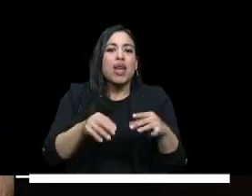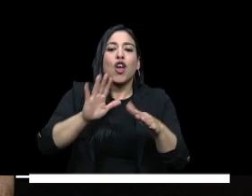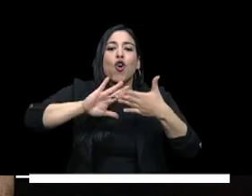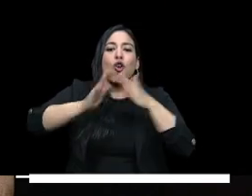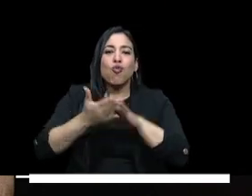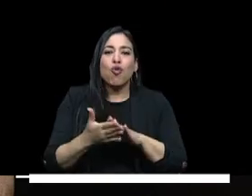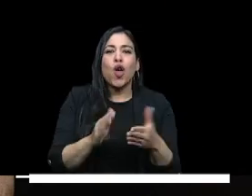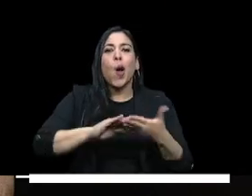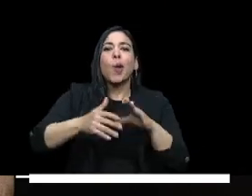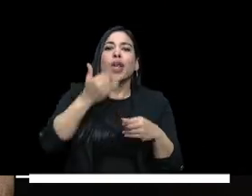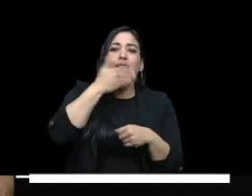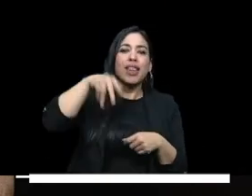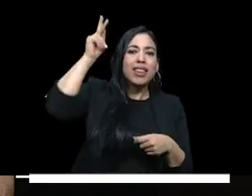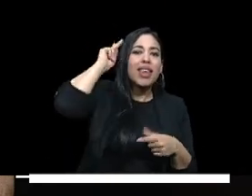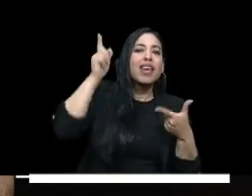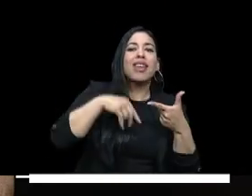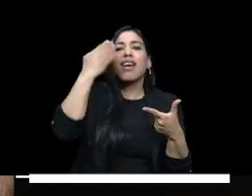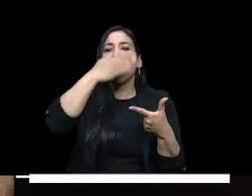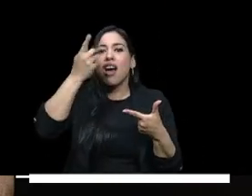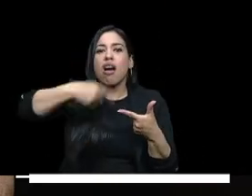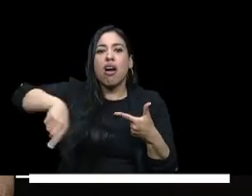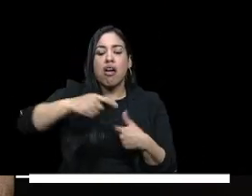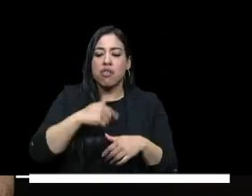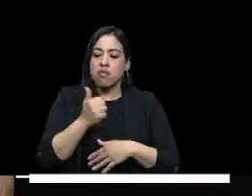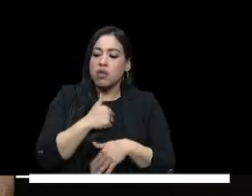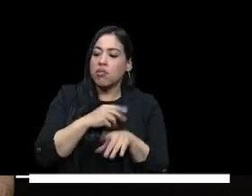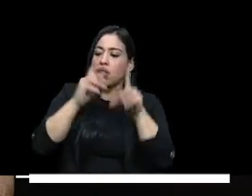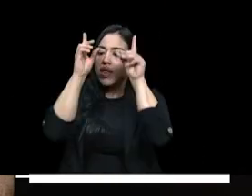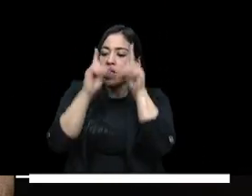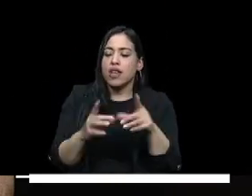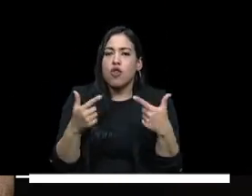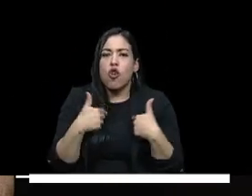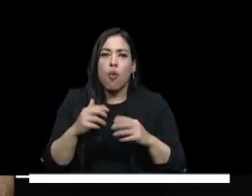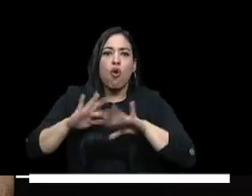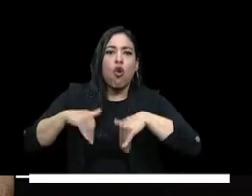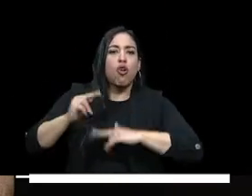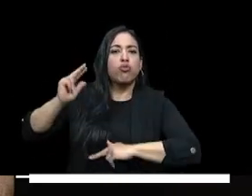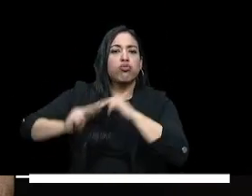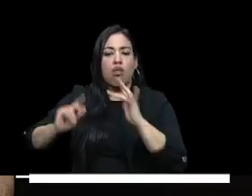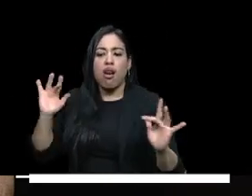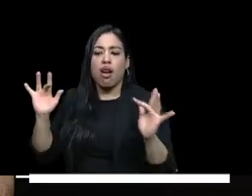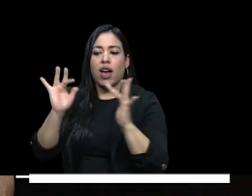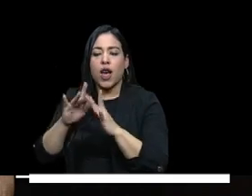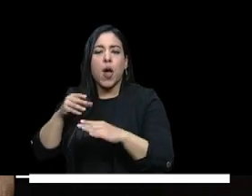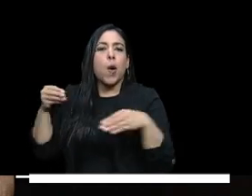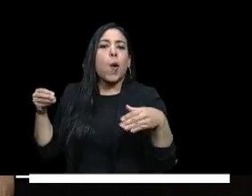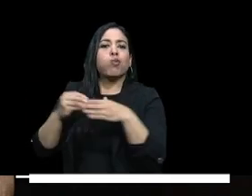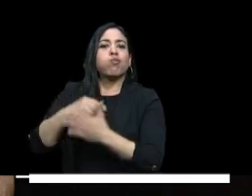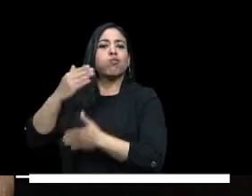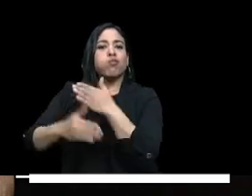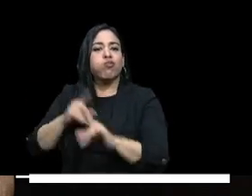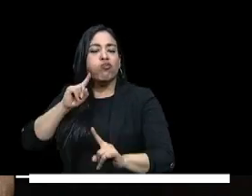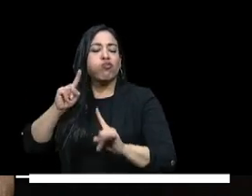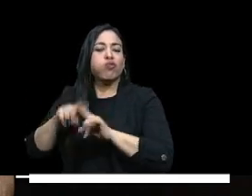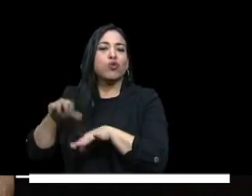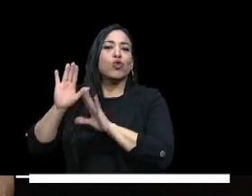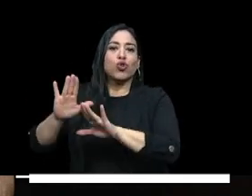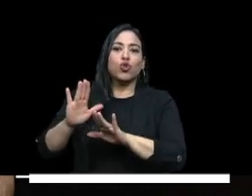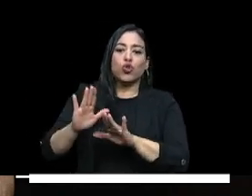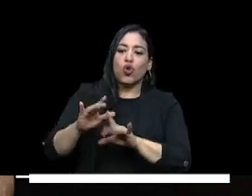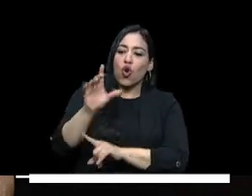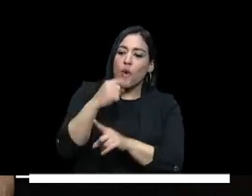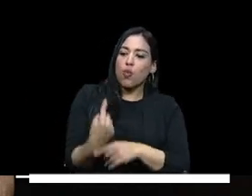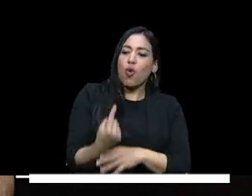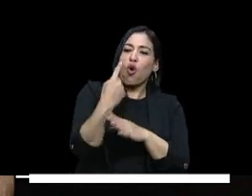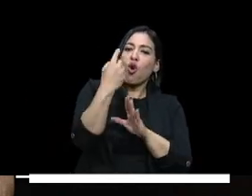pueblos étnicos indígenas afrodescendientes puedan diseñar sus instituciones y puedan avanzar en la concreción de sus